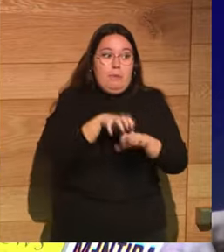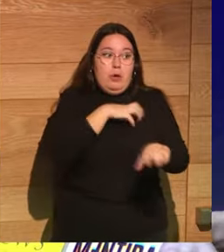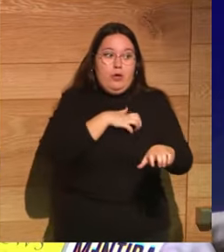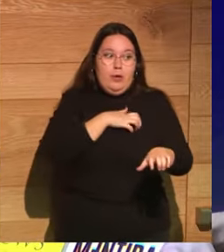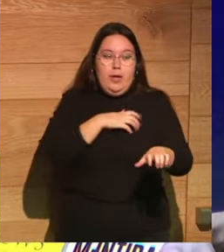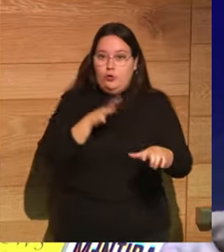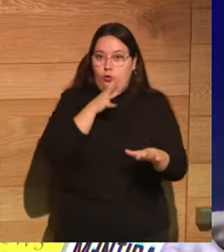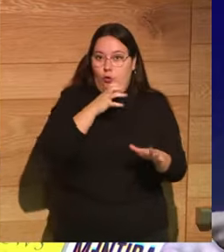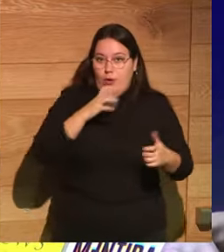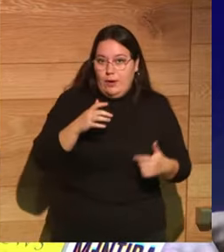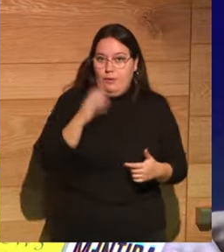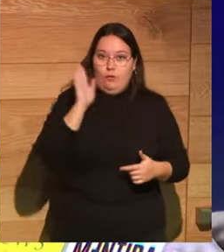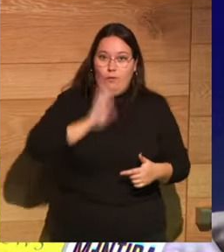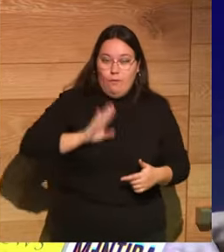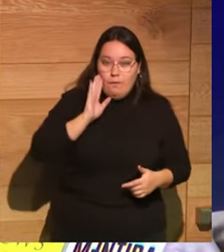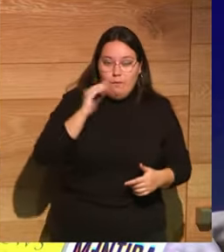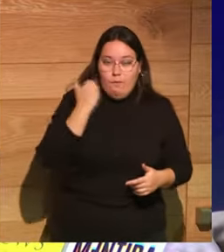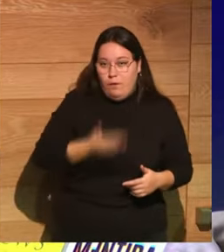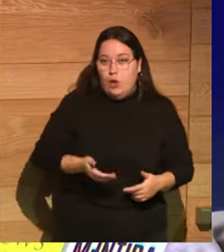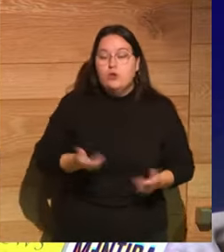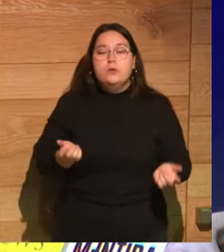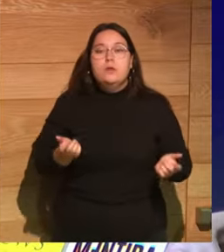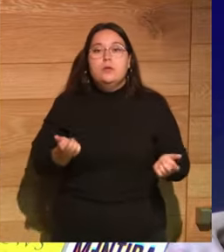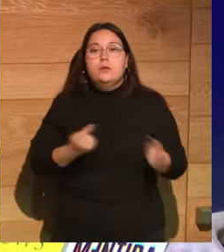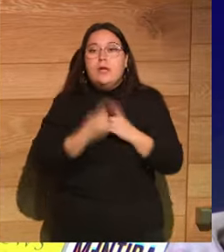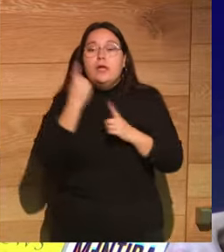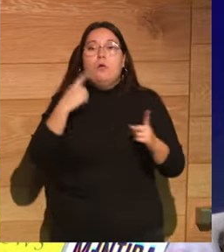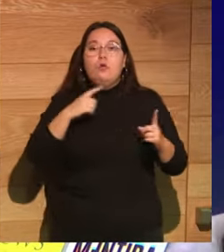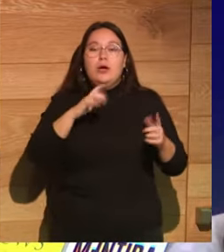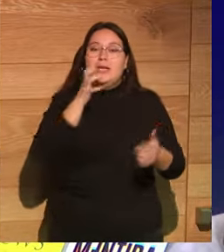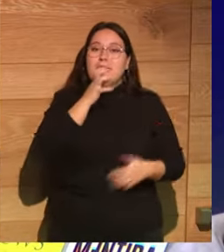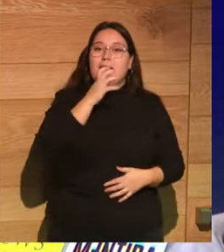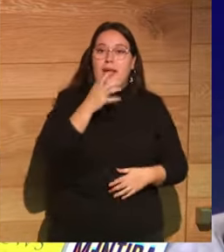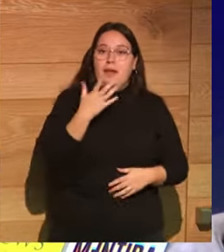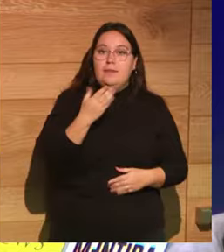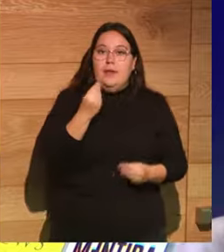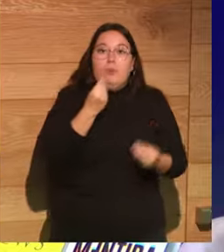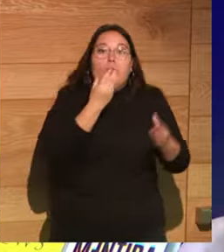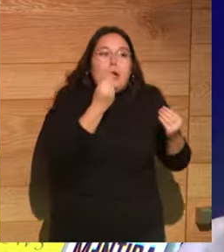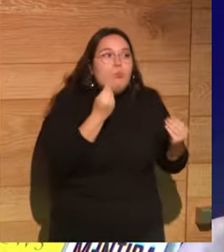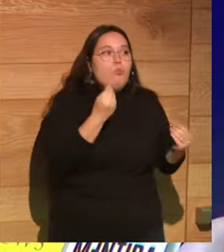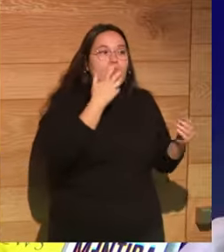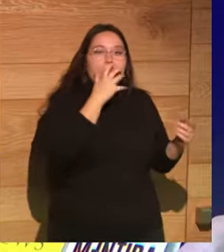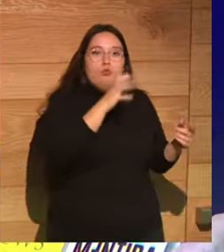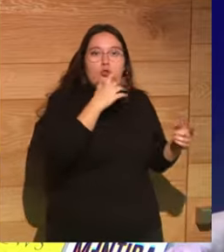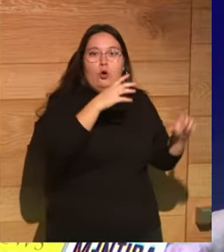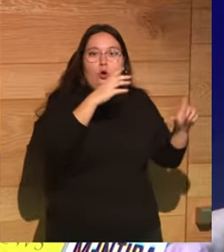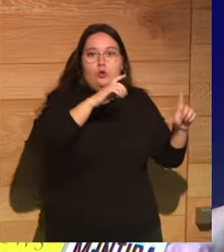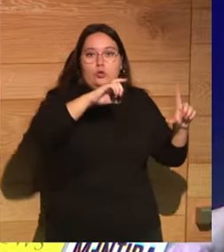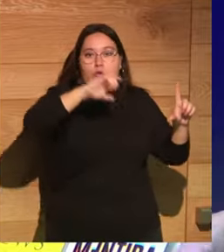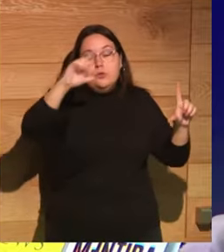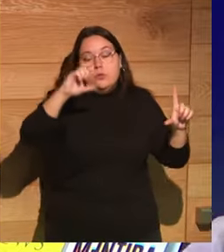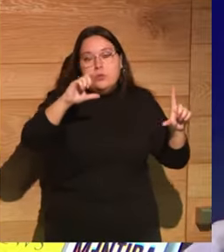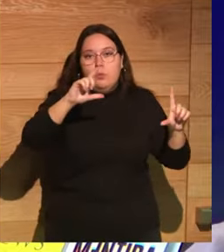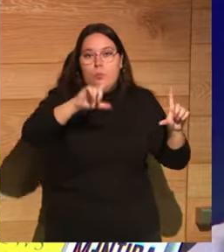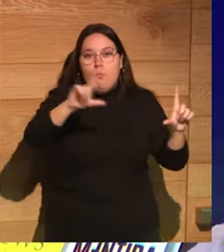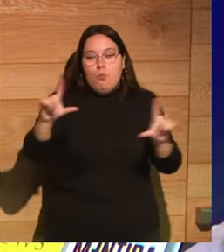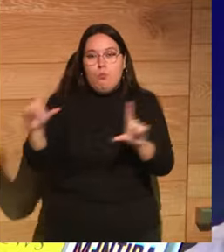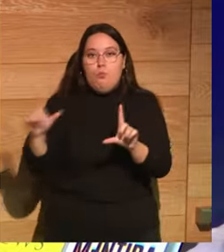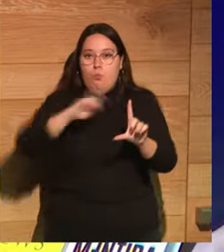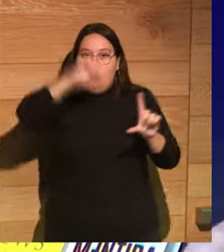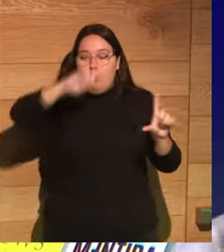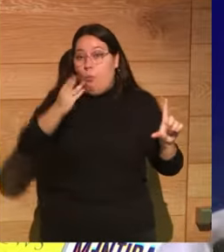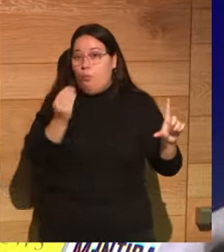hirientes, hay un poco de todo. Hay incluso grafitis que se quejan de la cantidad de grafitis que hay en los muros de la ciudad, lo cual me parece un